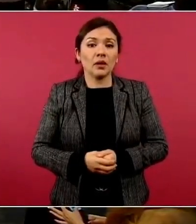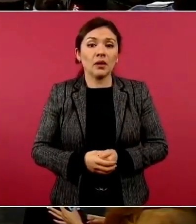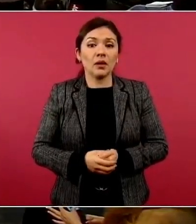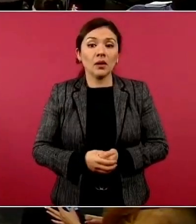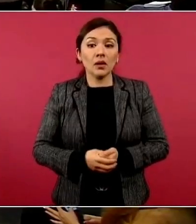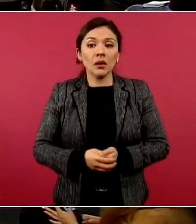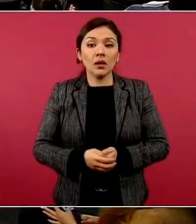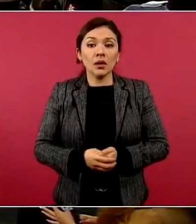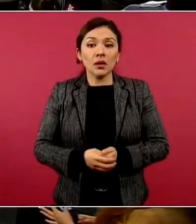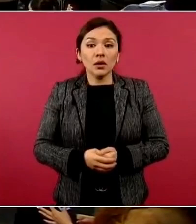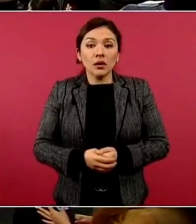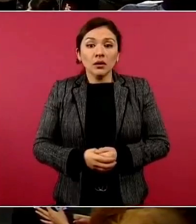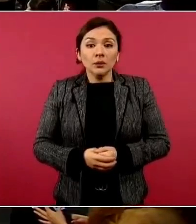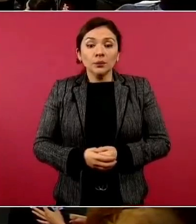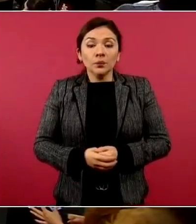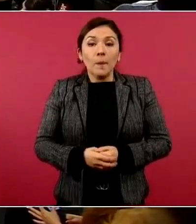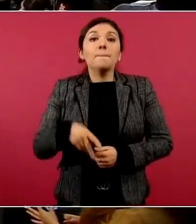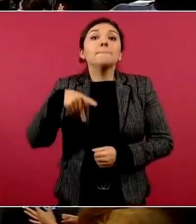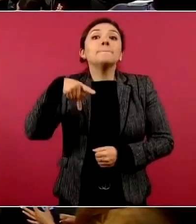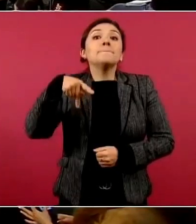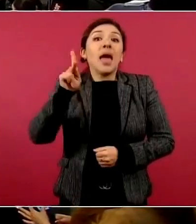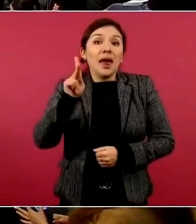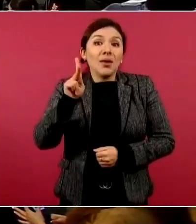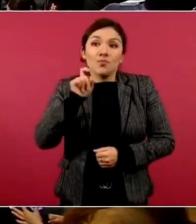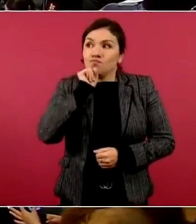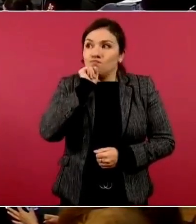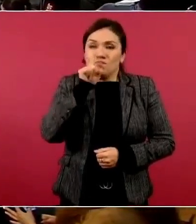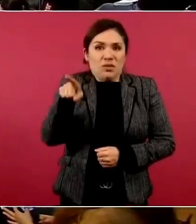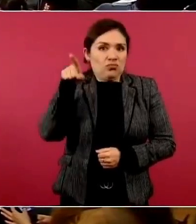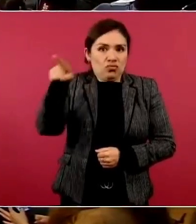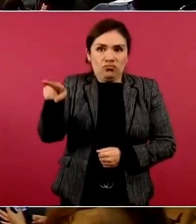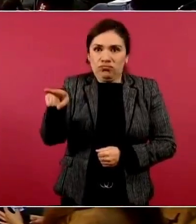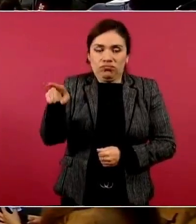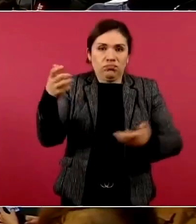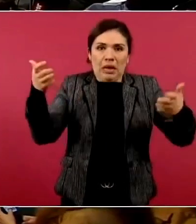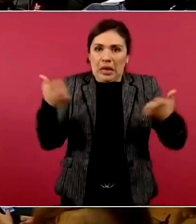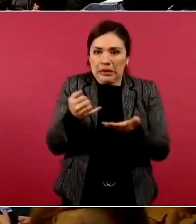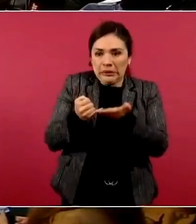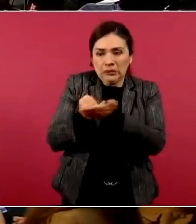Pero ha sido política del Banco de México.